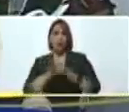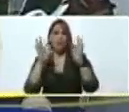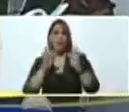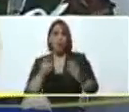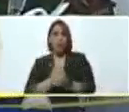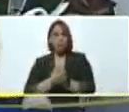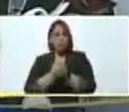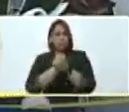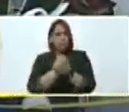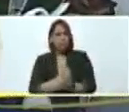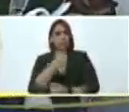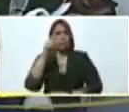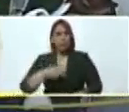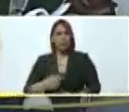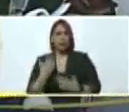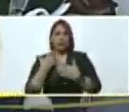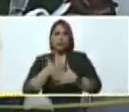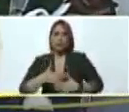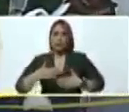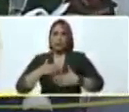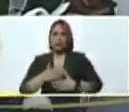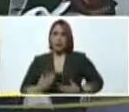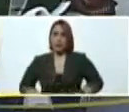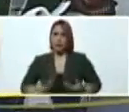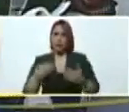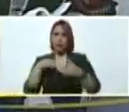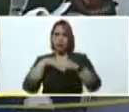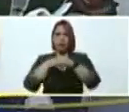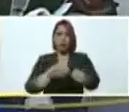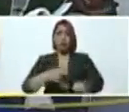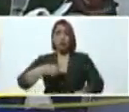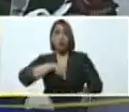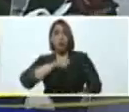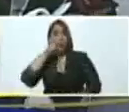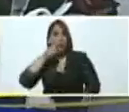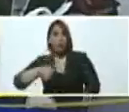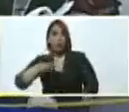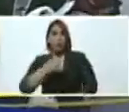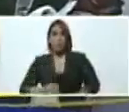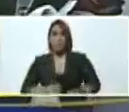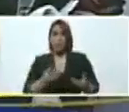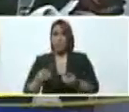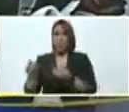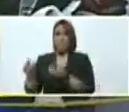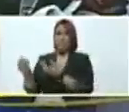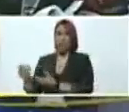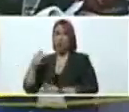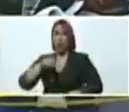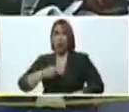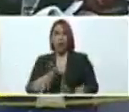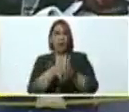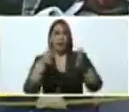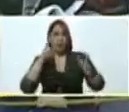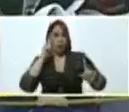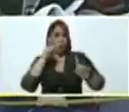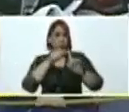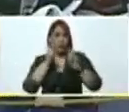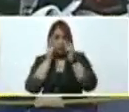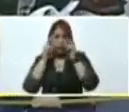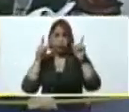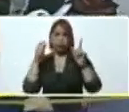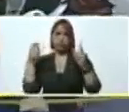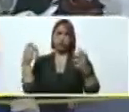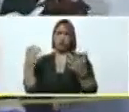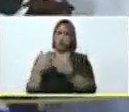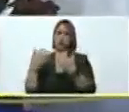amorosa, de manera calurosa, le lleva estos zapatos a nuestro pueblo que hoy ha sido en gran medida impactado por esta